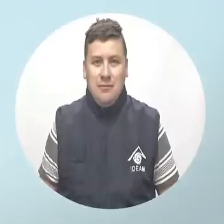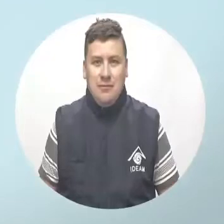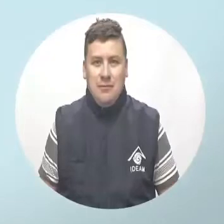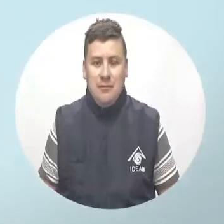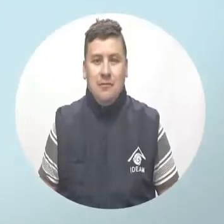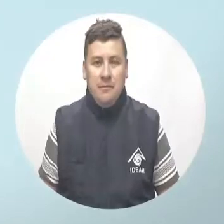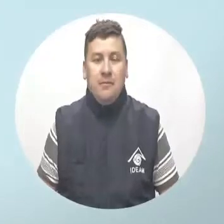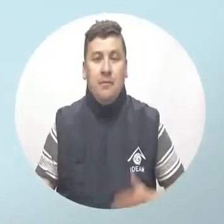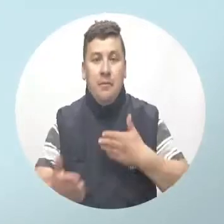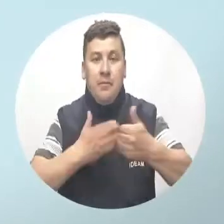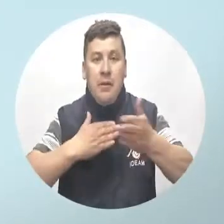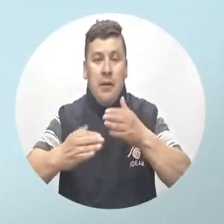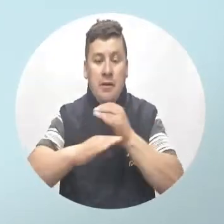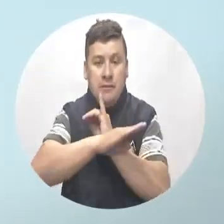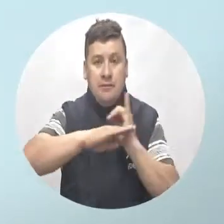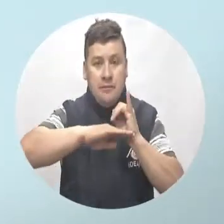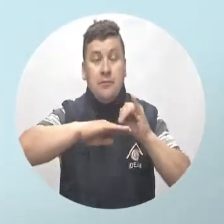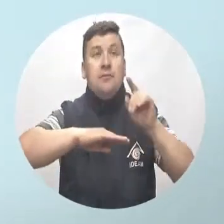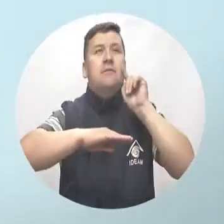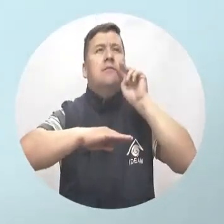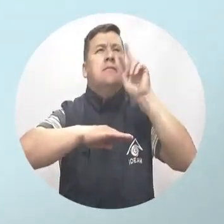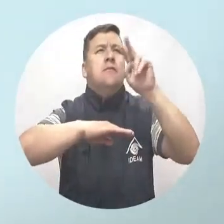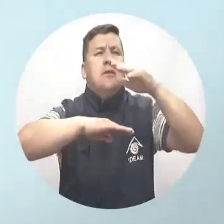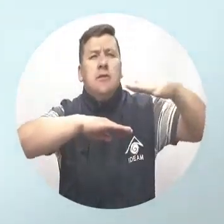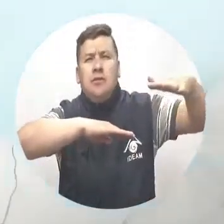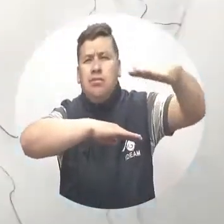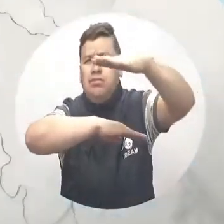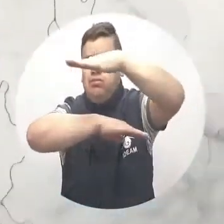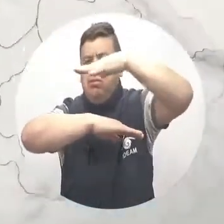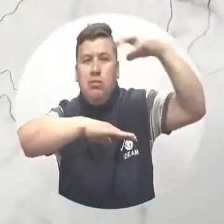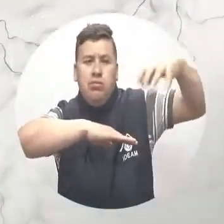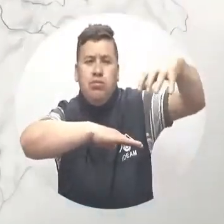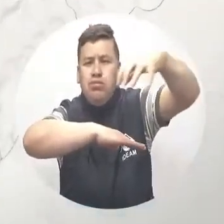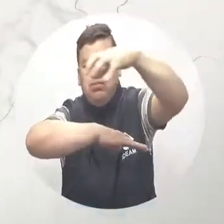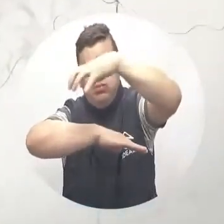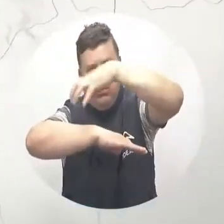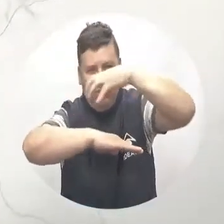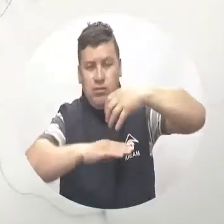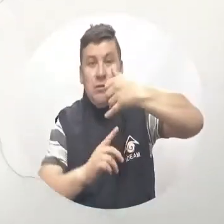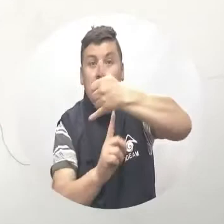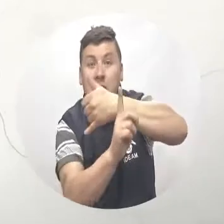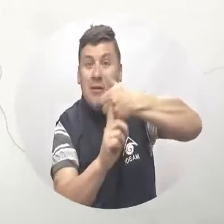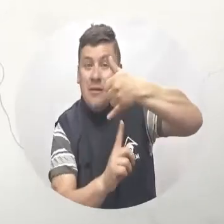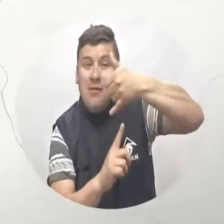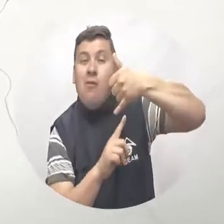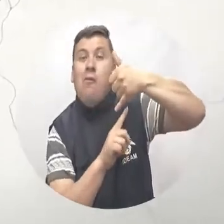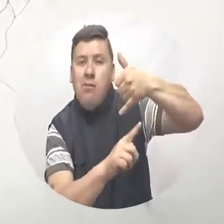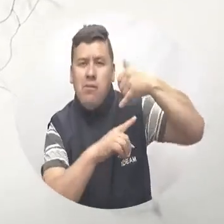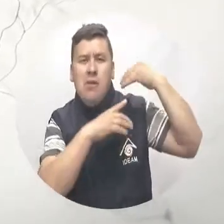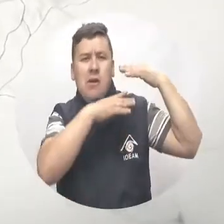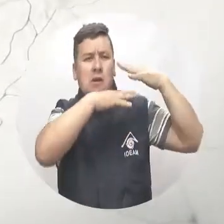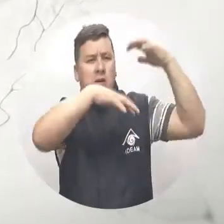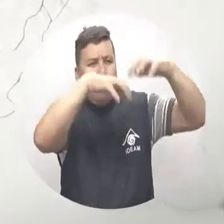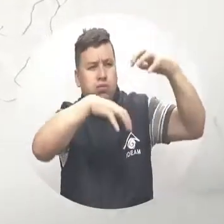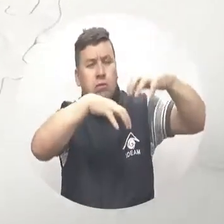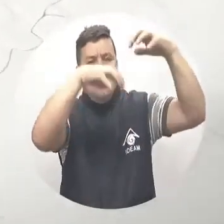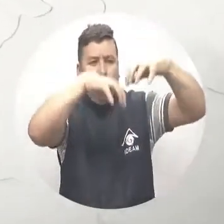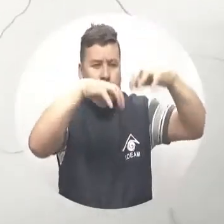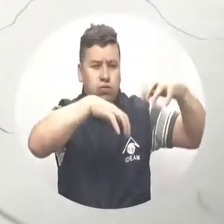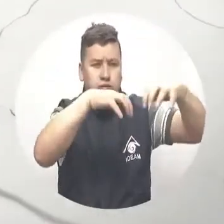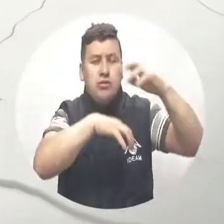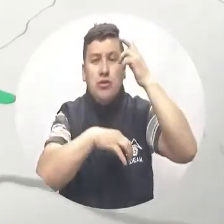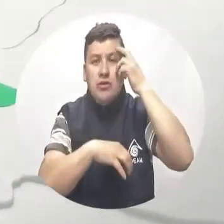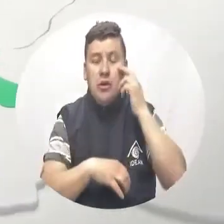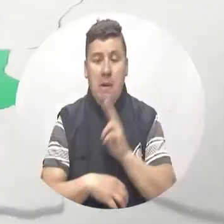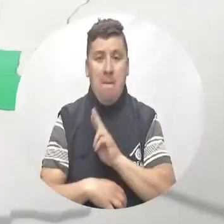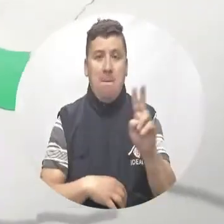Sobre San Andrés y Providencia tenemos cielos nublados con lluvias. Para el litoral del Pacífico se esperan lloviznas y caerán en zonas del Chocó